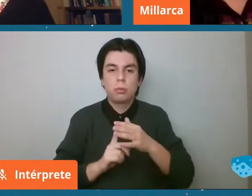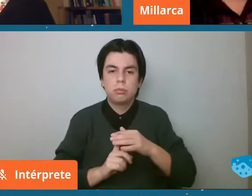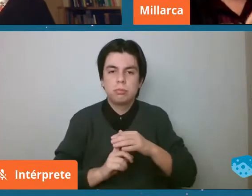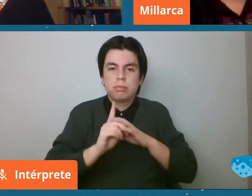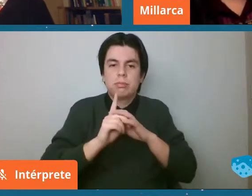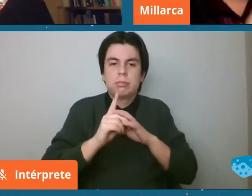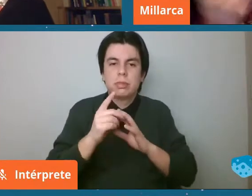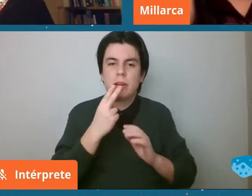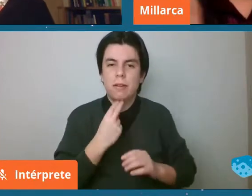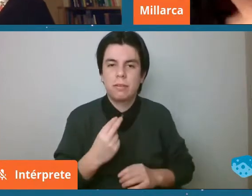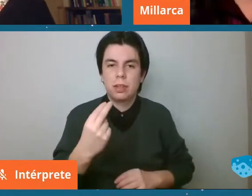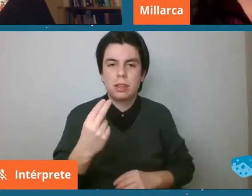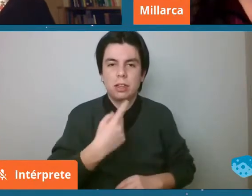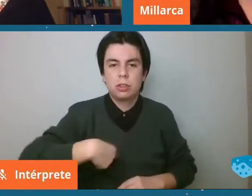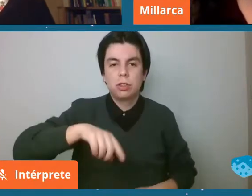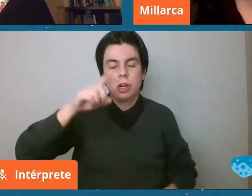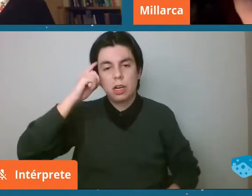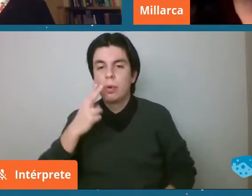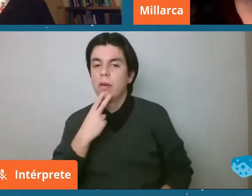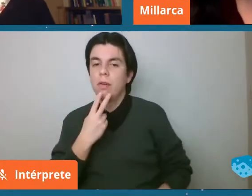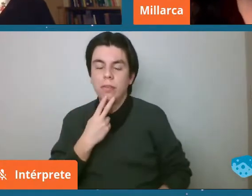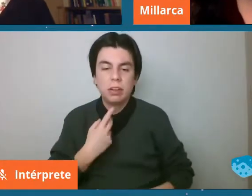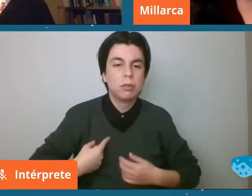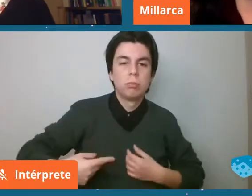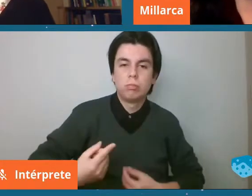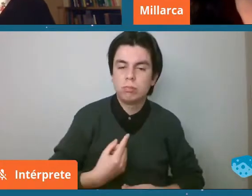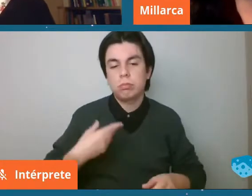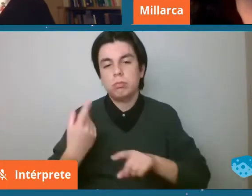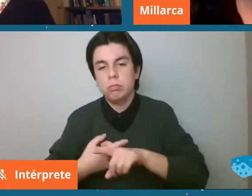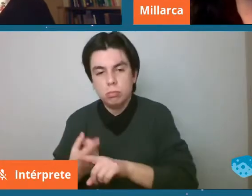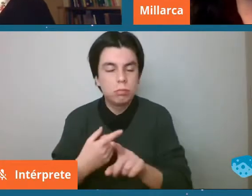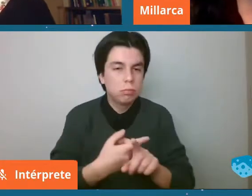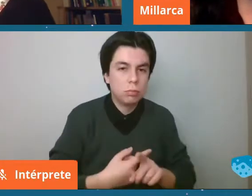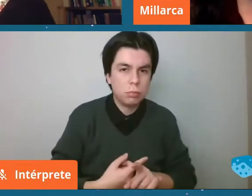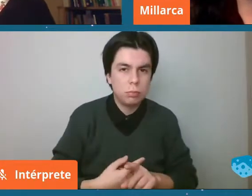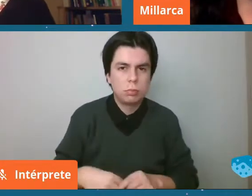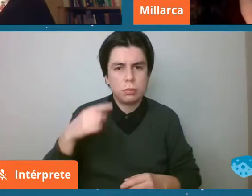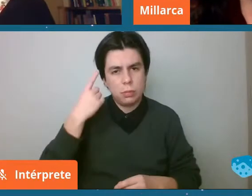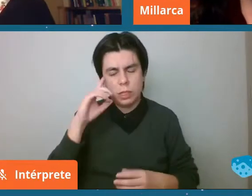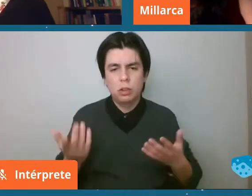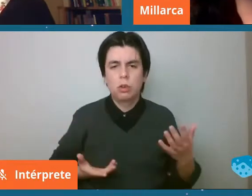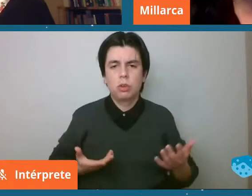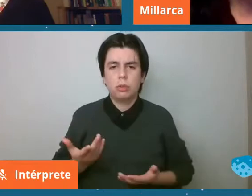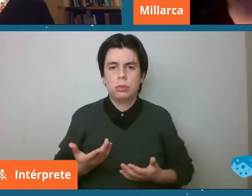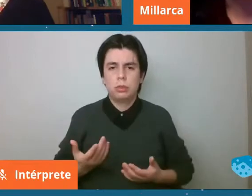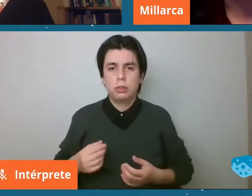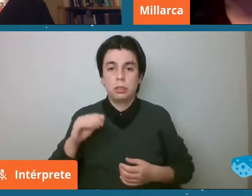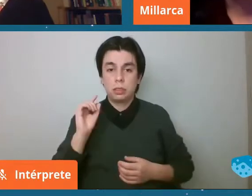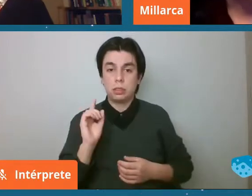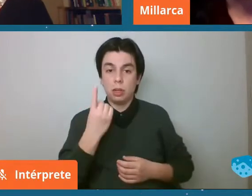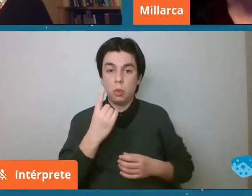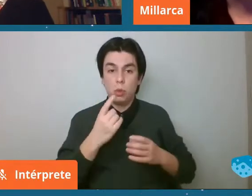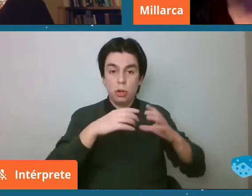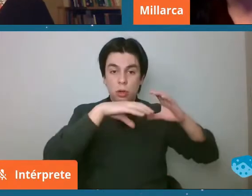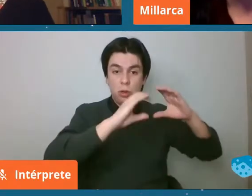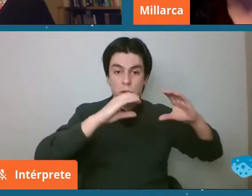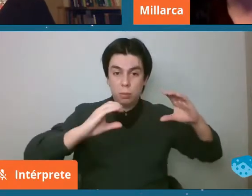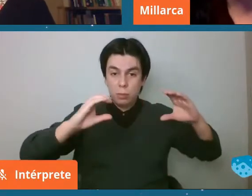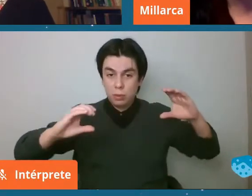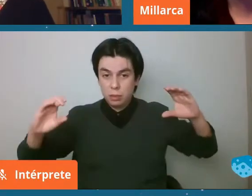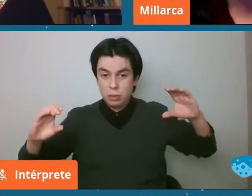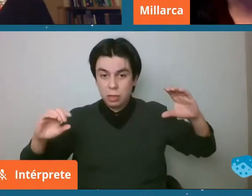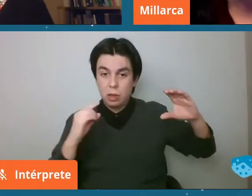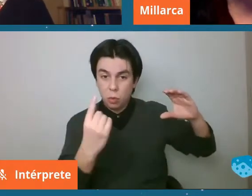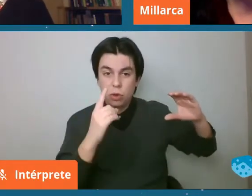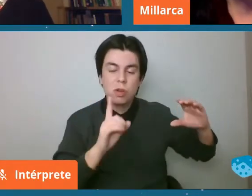lo da por hecho estamos vivos hablando acá en esta charla pero en realidad esto es el único planeta del sistema solar que está ocurriendo esto